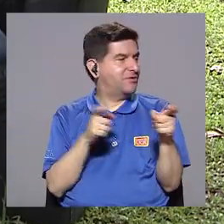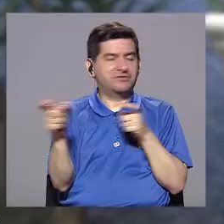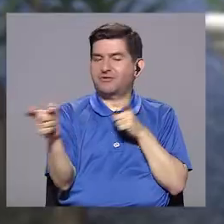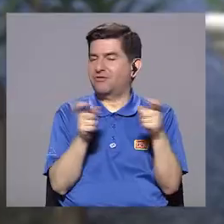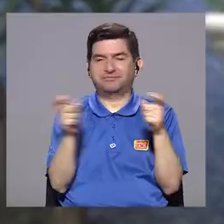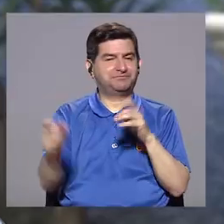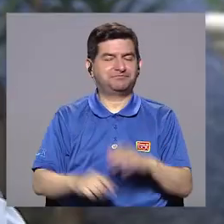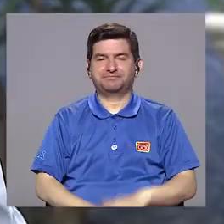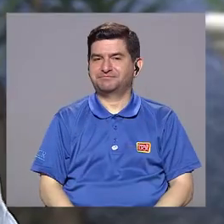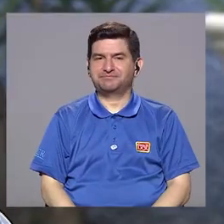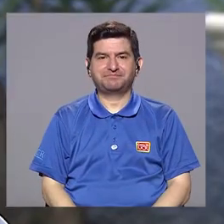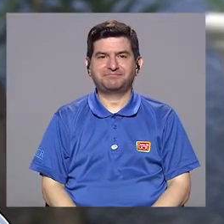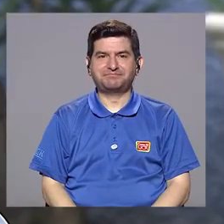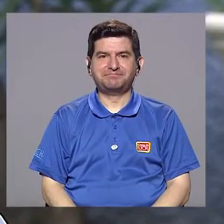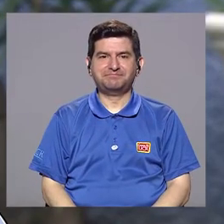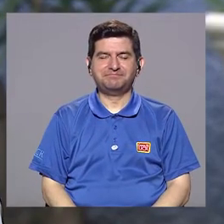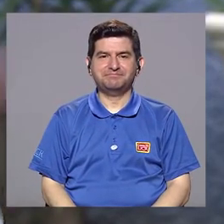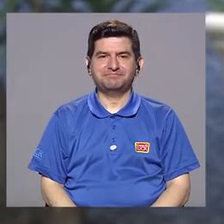control.